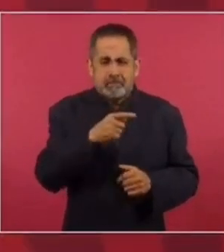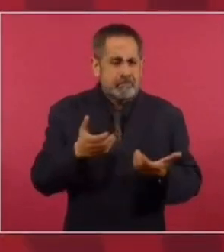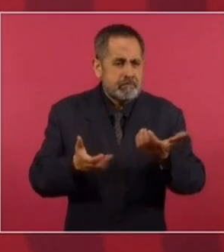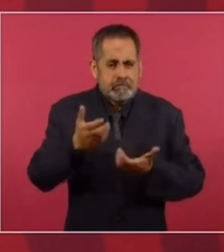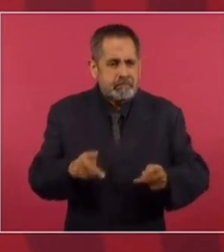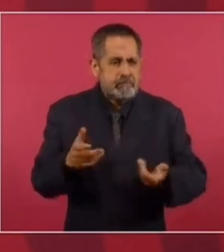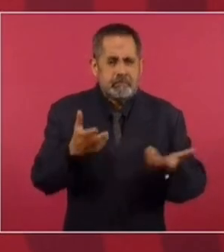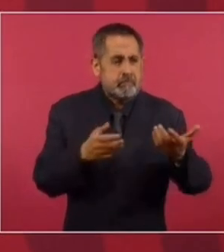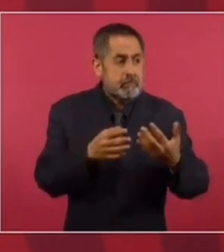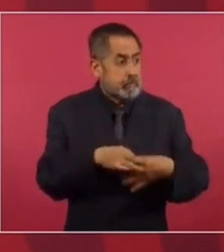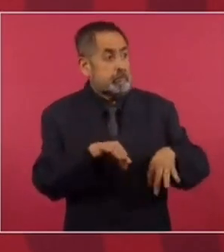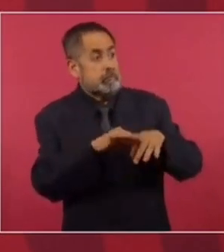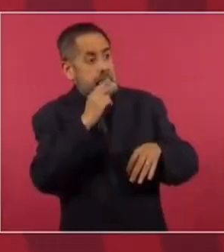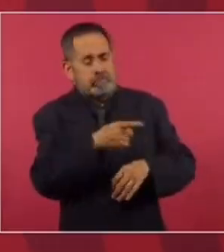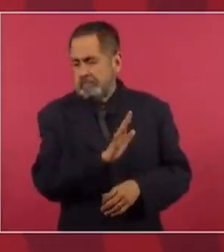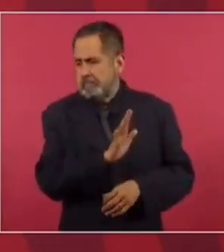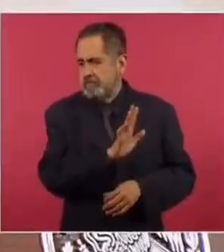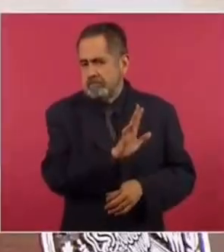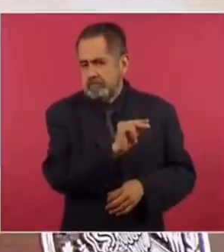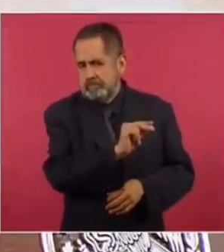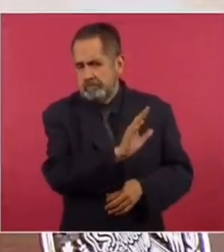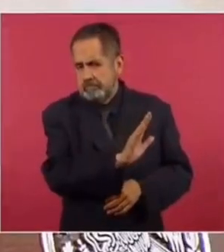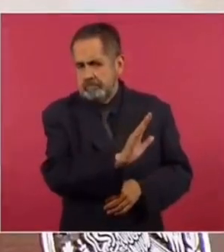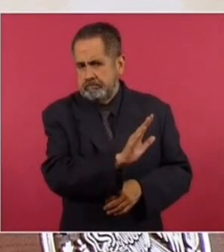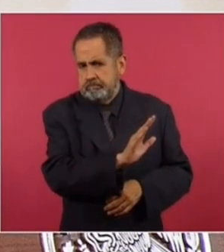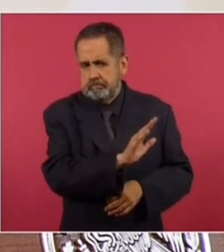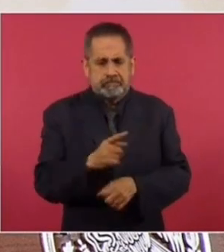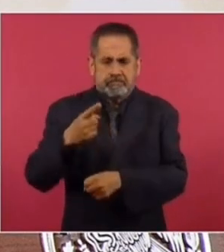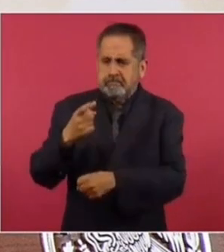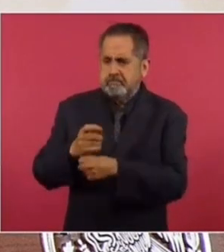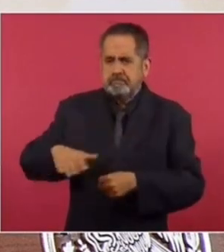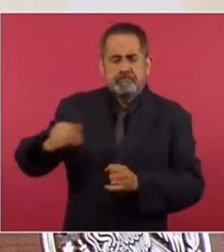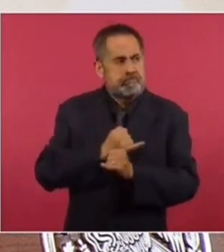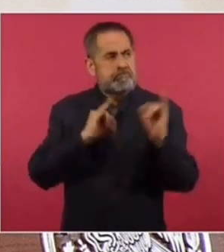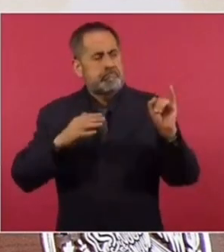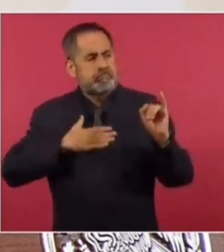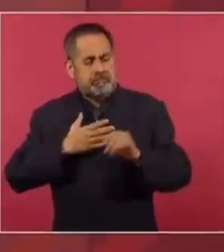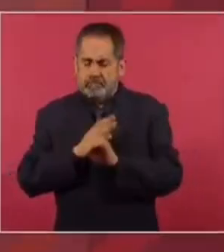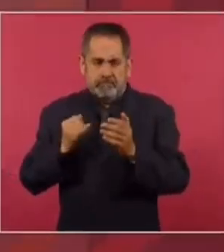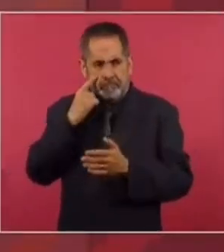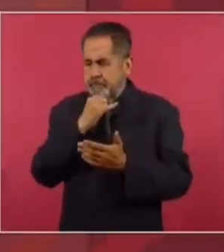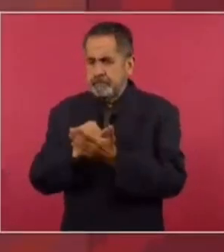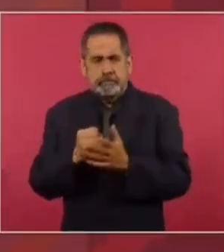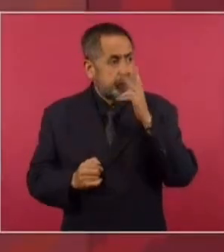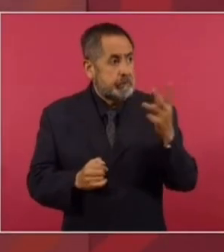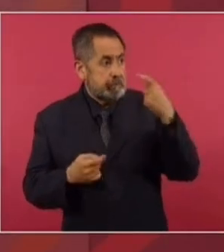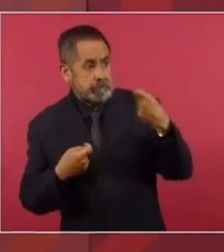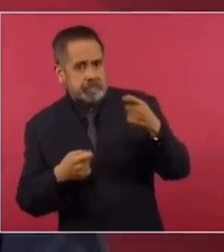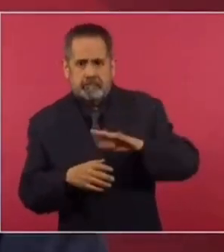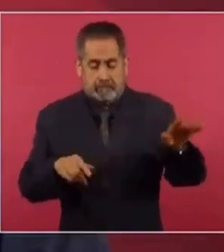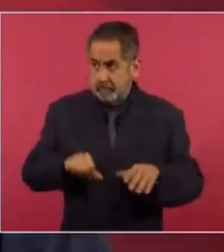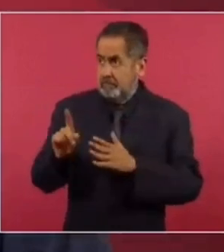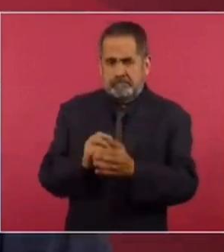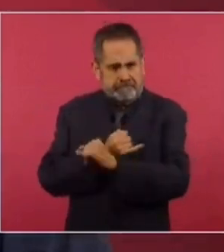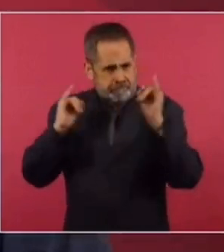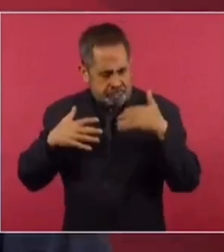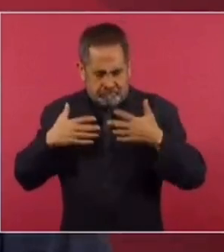que puede estar por encima de nuestra independencia, y lo digo en este mes,